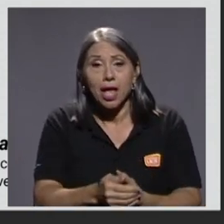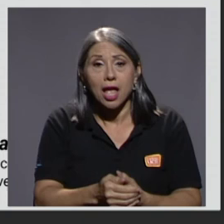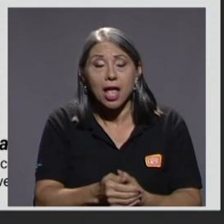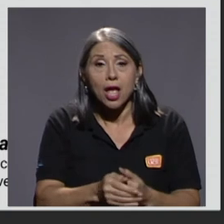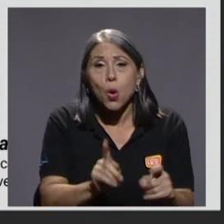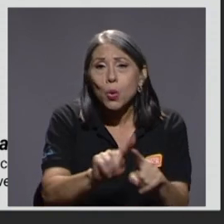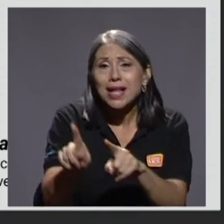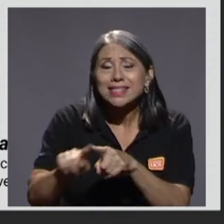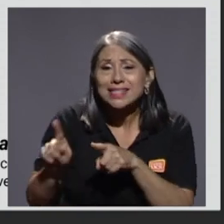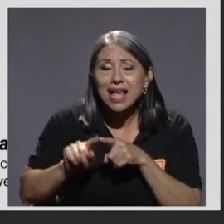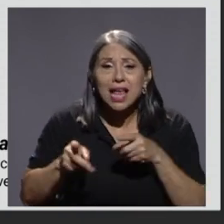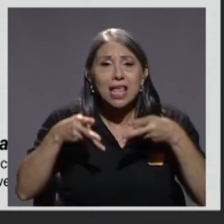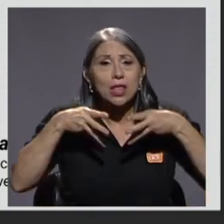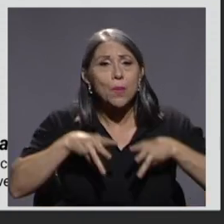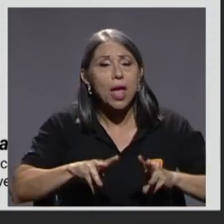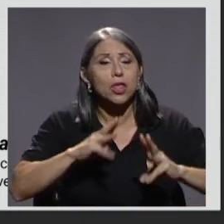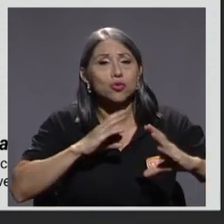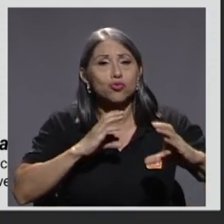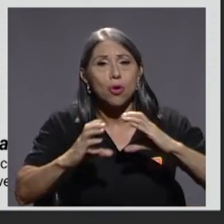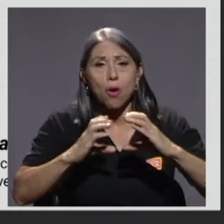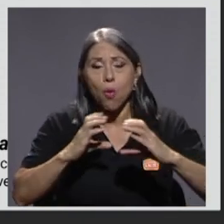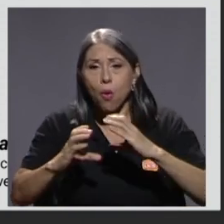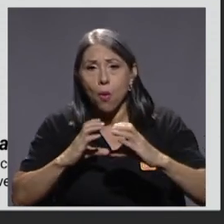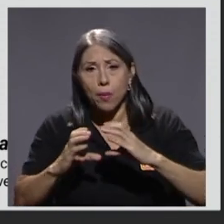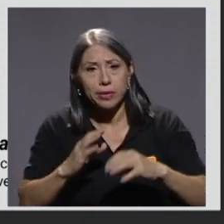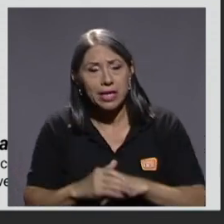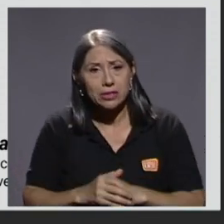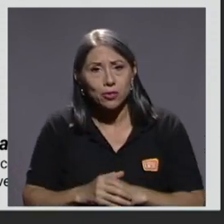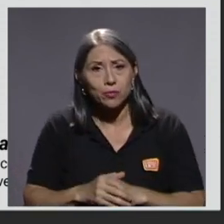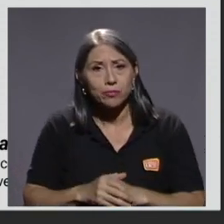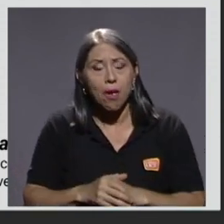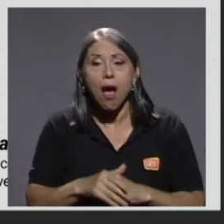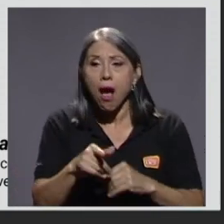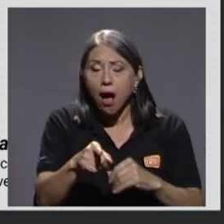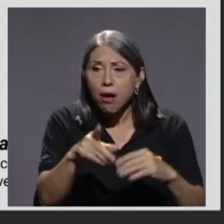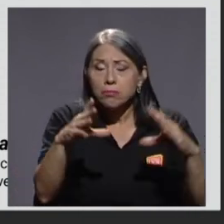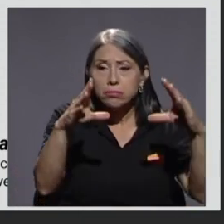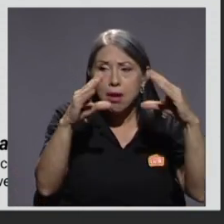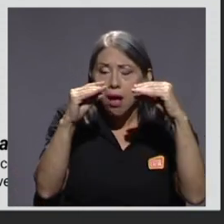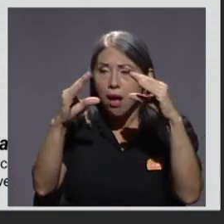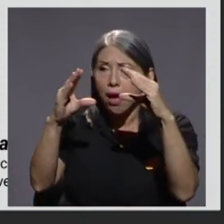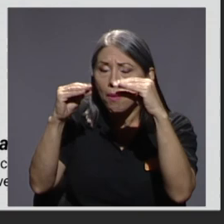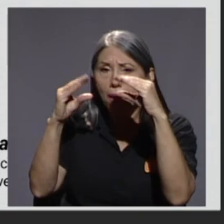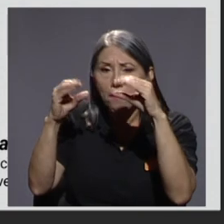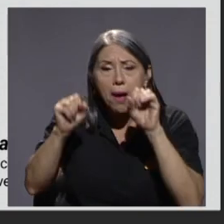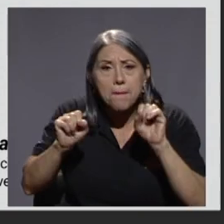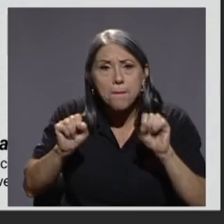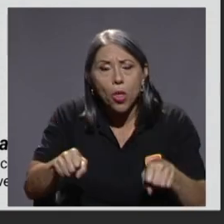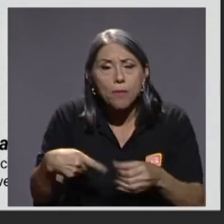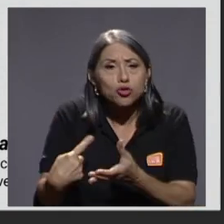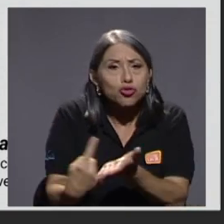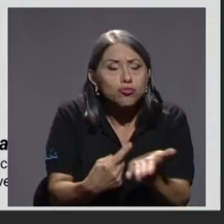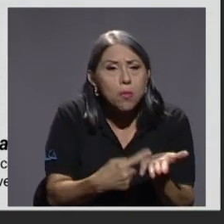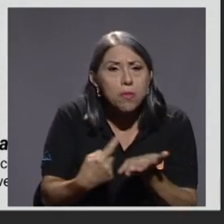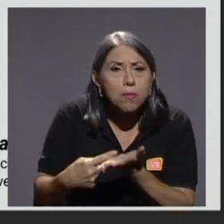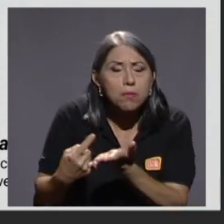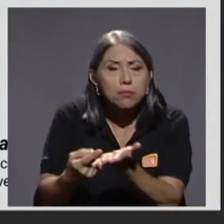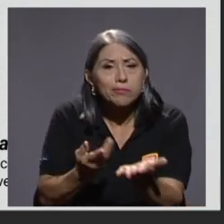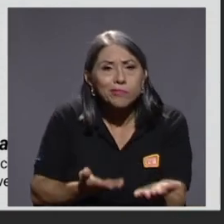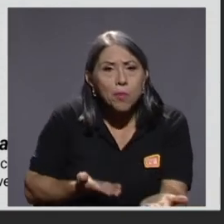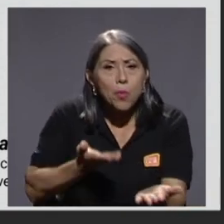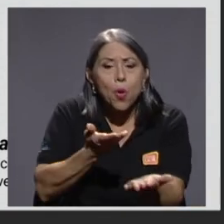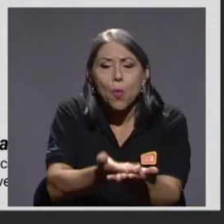medios de comunicación que nos permiten poner sobre la mesa propuestas de